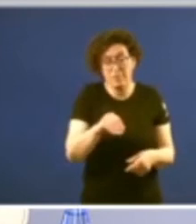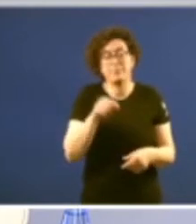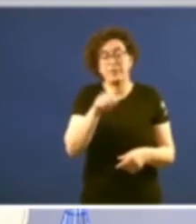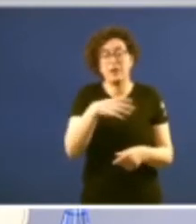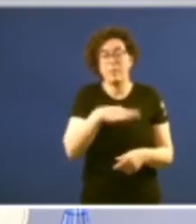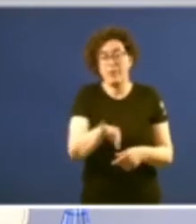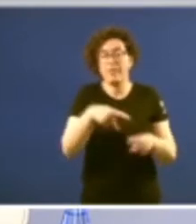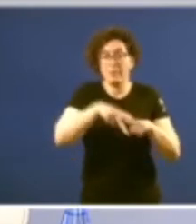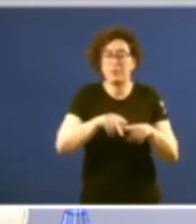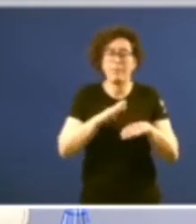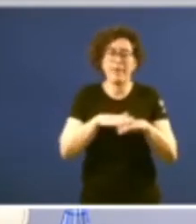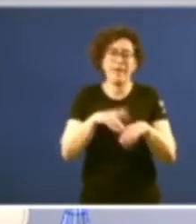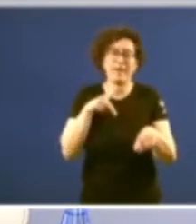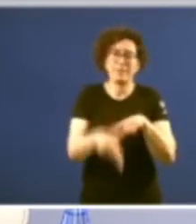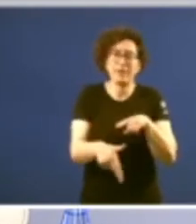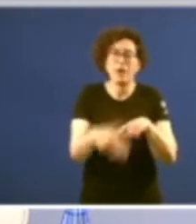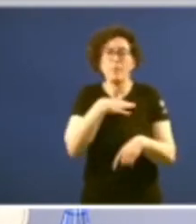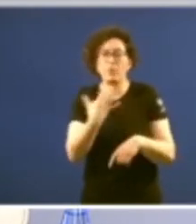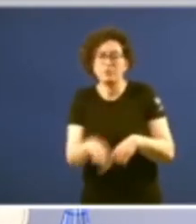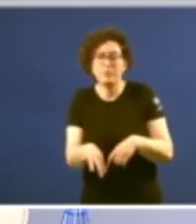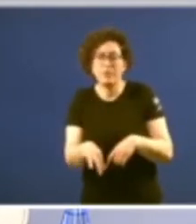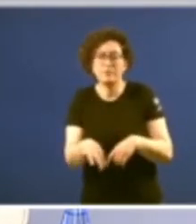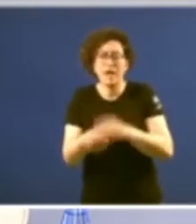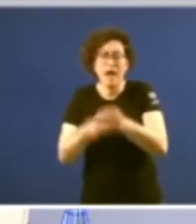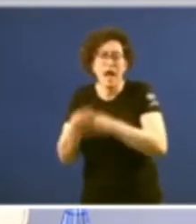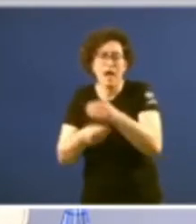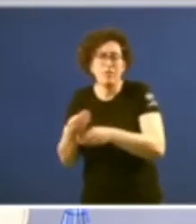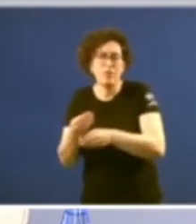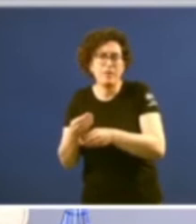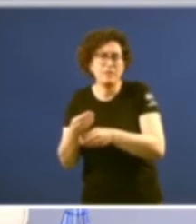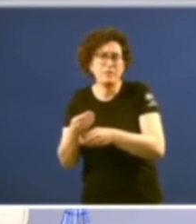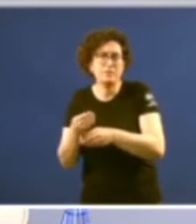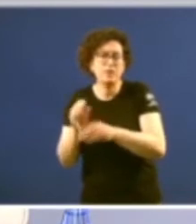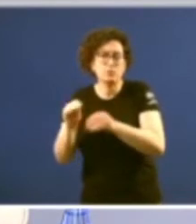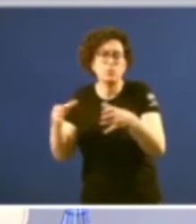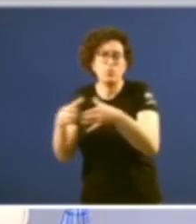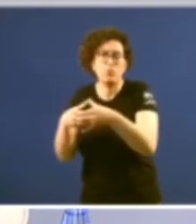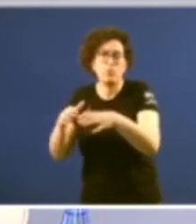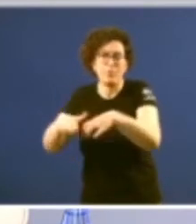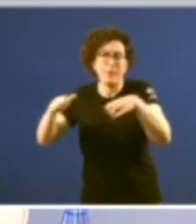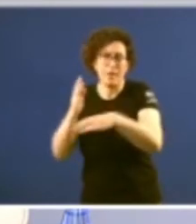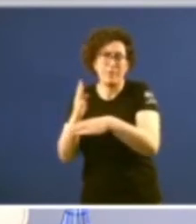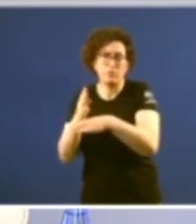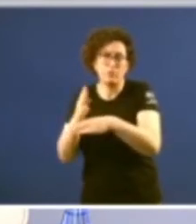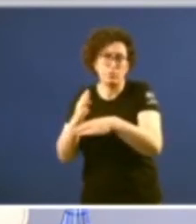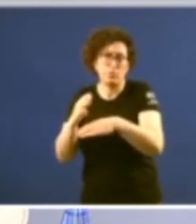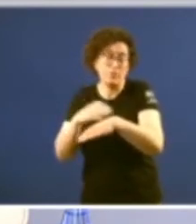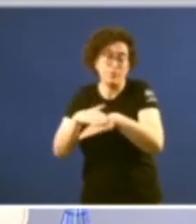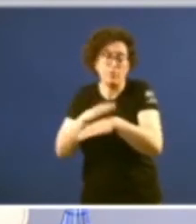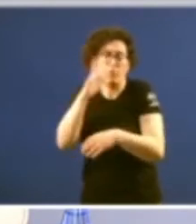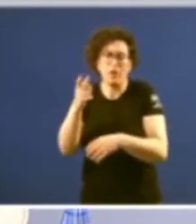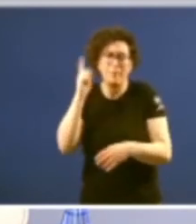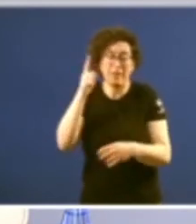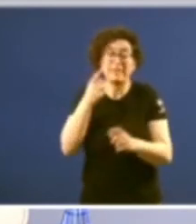disuasión fronte as posibles accións non meditadas por parte do Parlamento Ante ameaza da súa